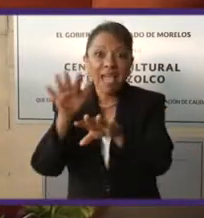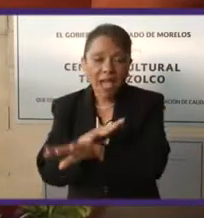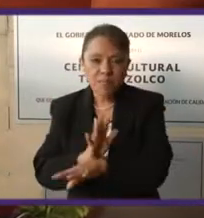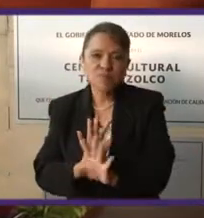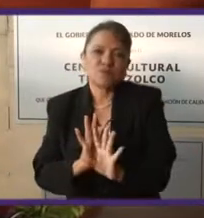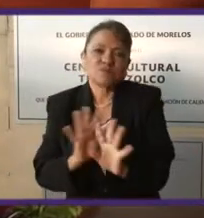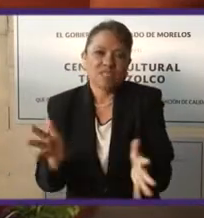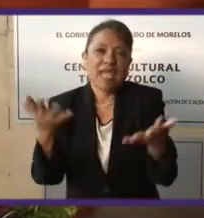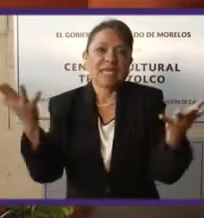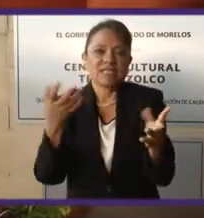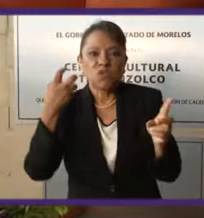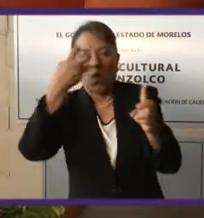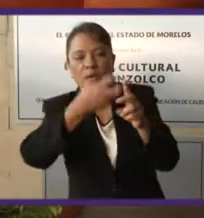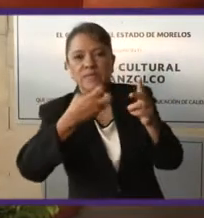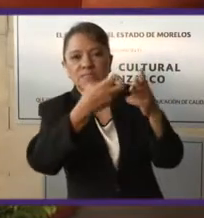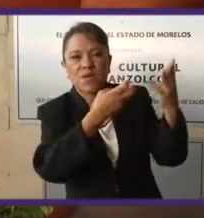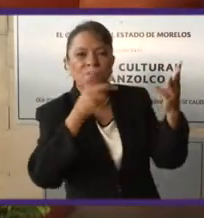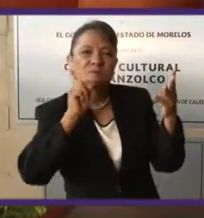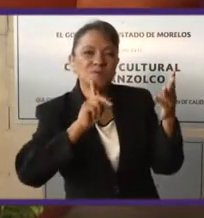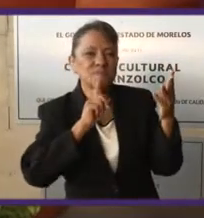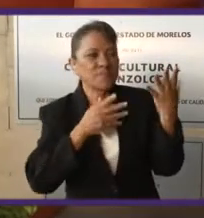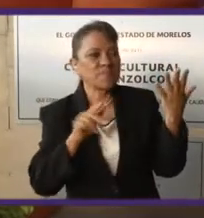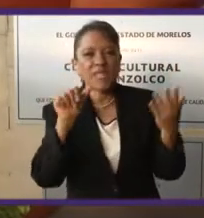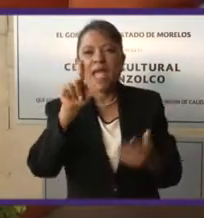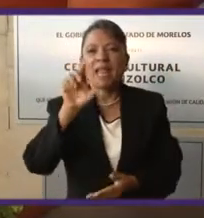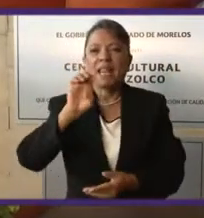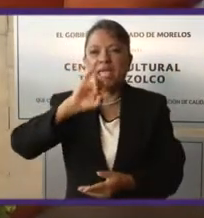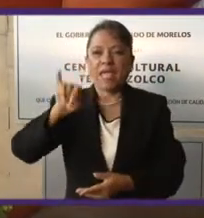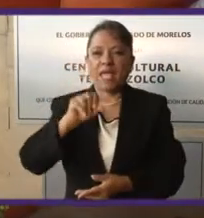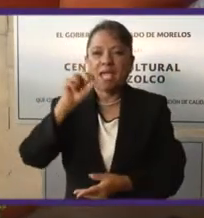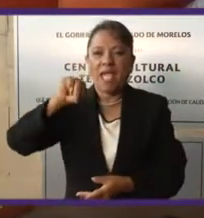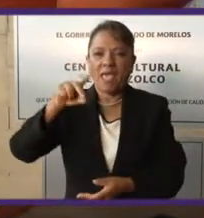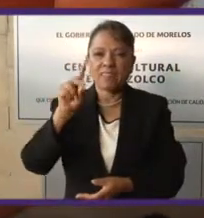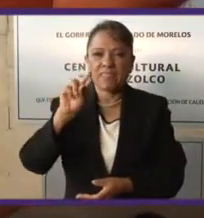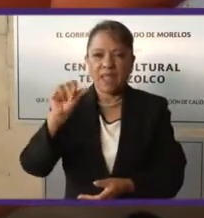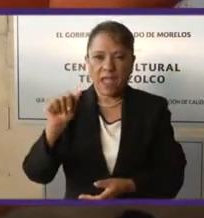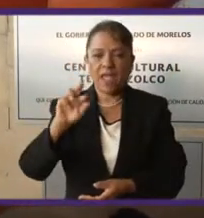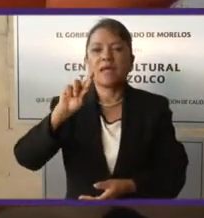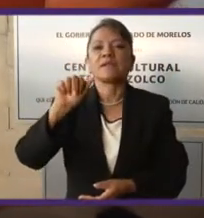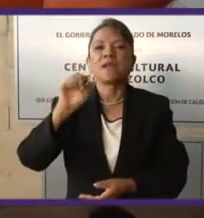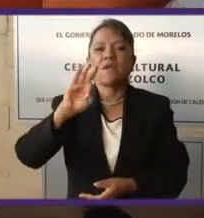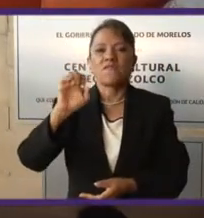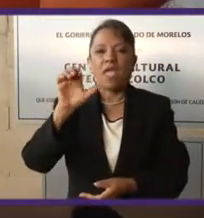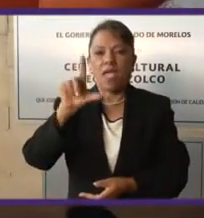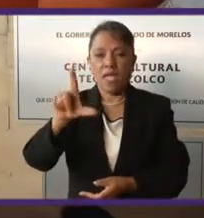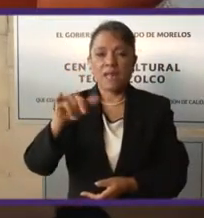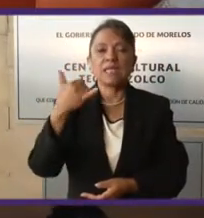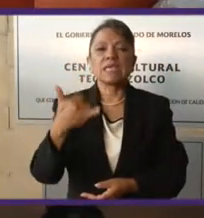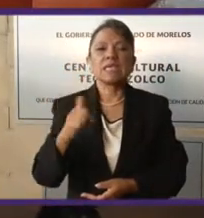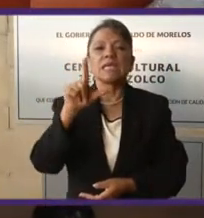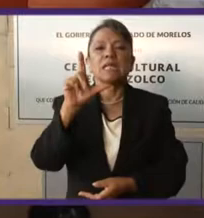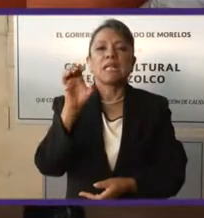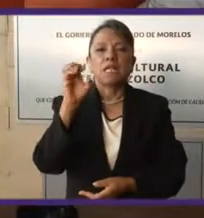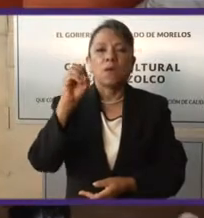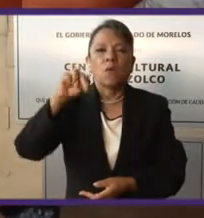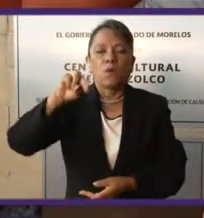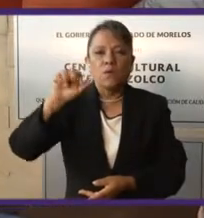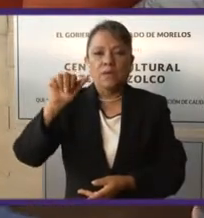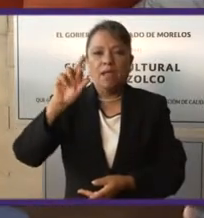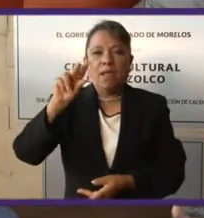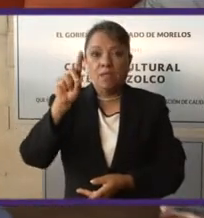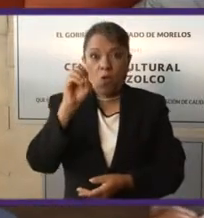referencia Alejandra, Rafael y Leonardo. Porque esos cambios hay que hacerlos.